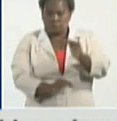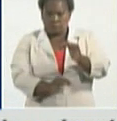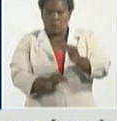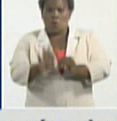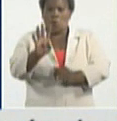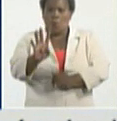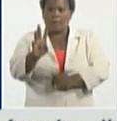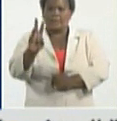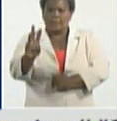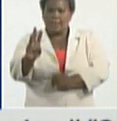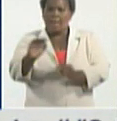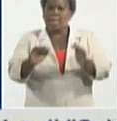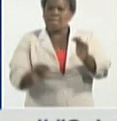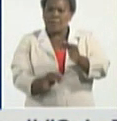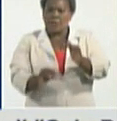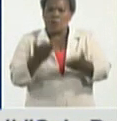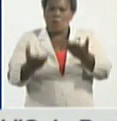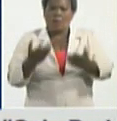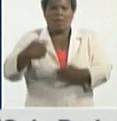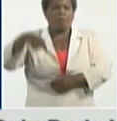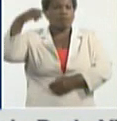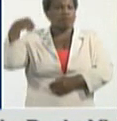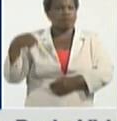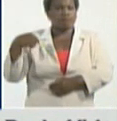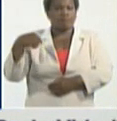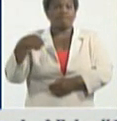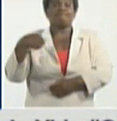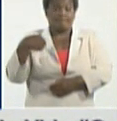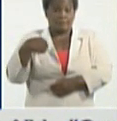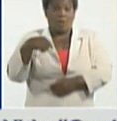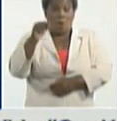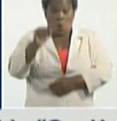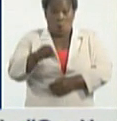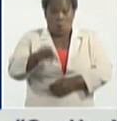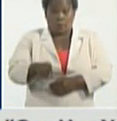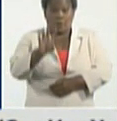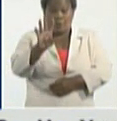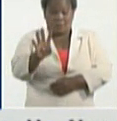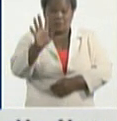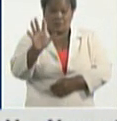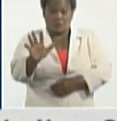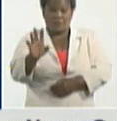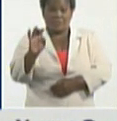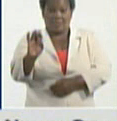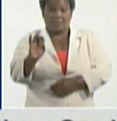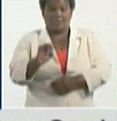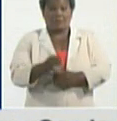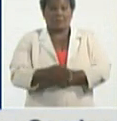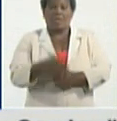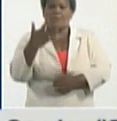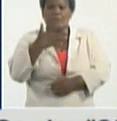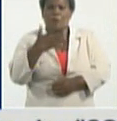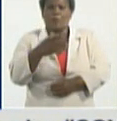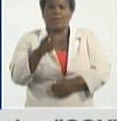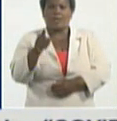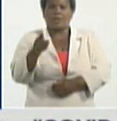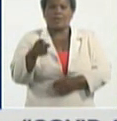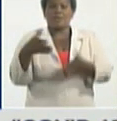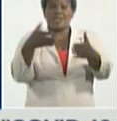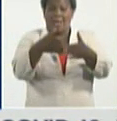menos, pero una cifra de 457. Perdonen, Granma,